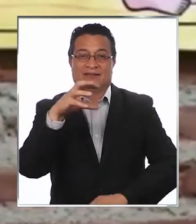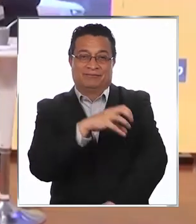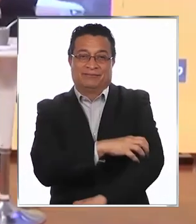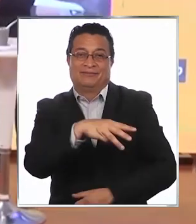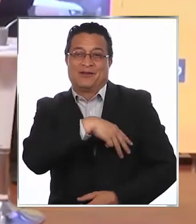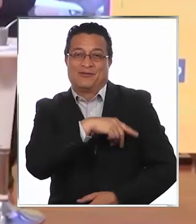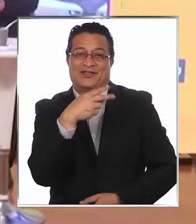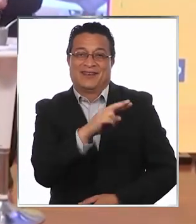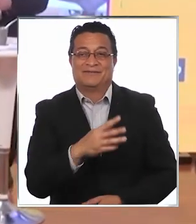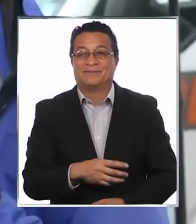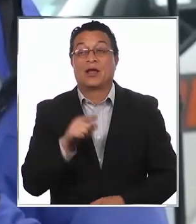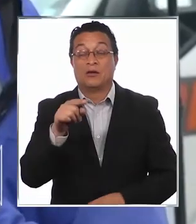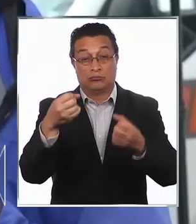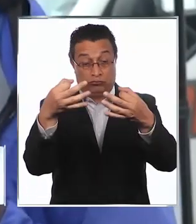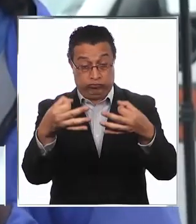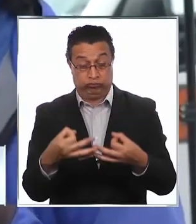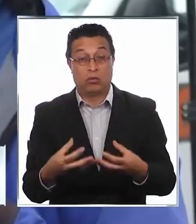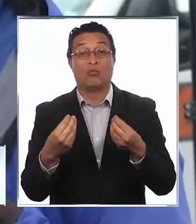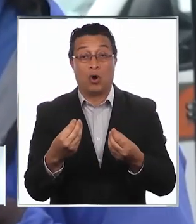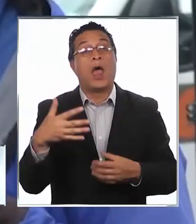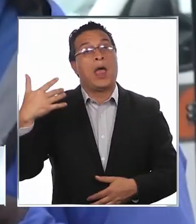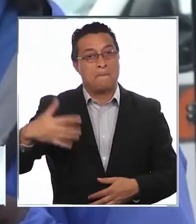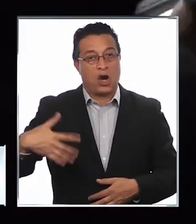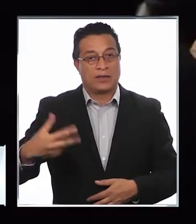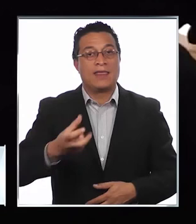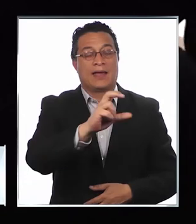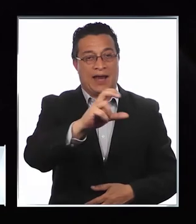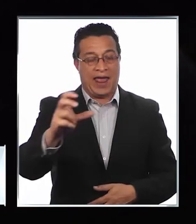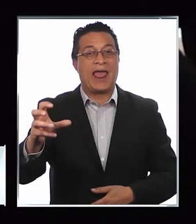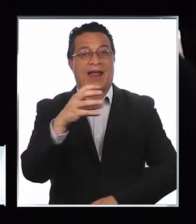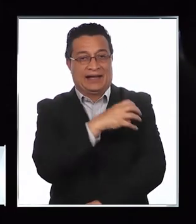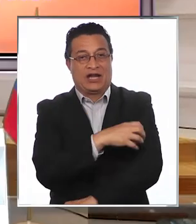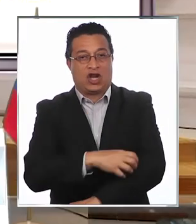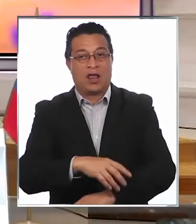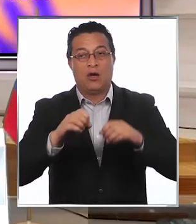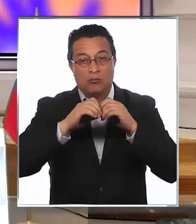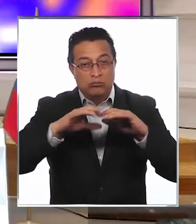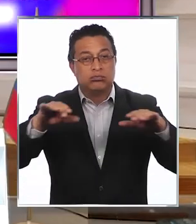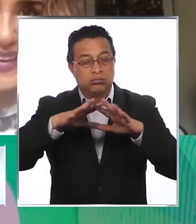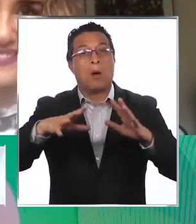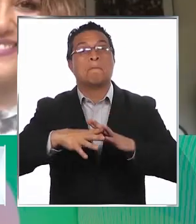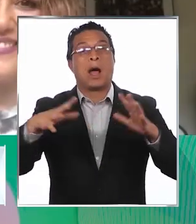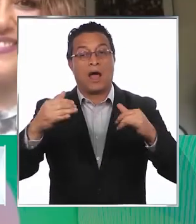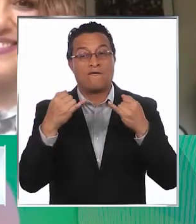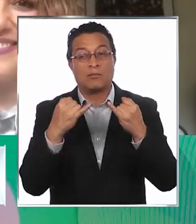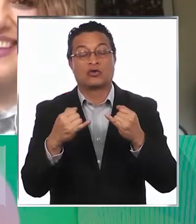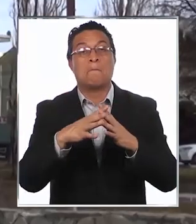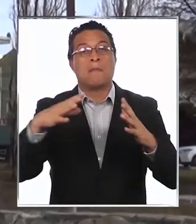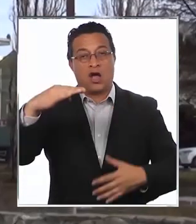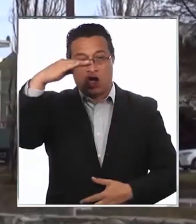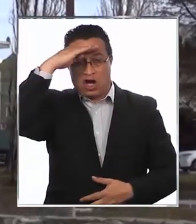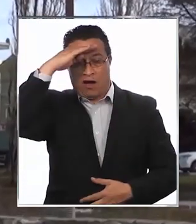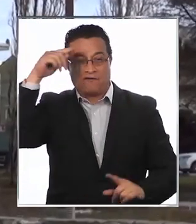Estas buenas cifras reflejan la importancia de los canales regionales que descentralizan la información y se vuelven más confiables